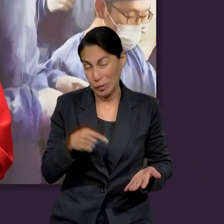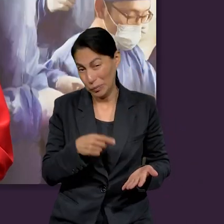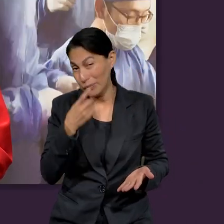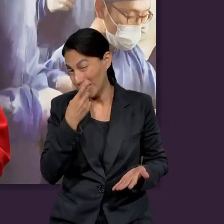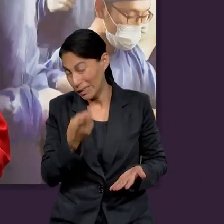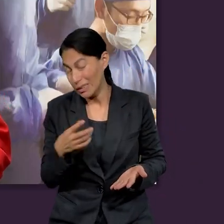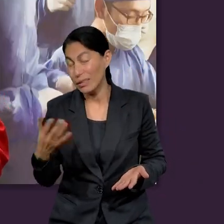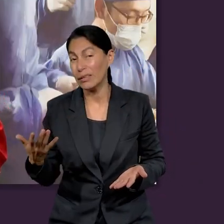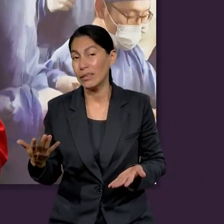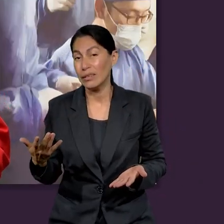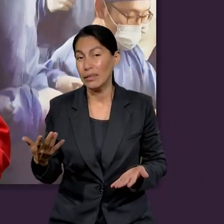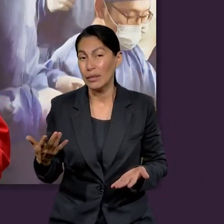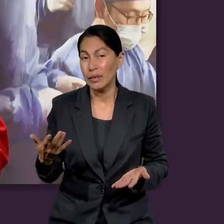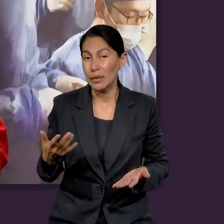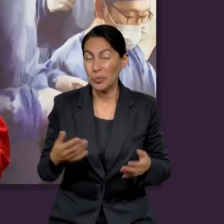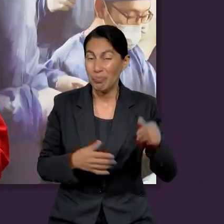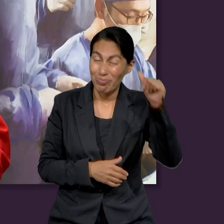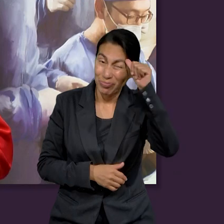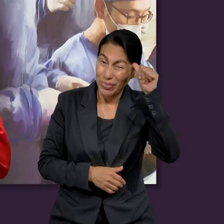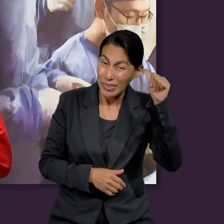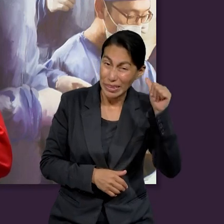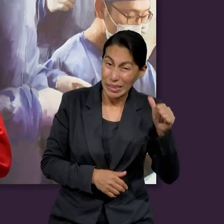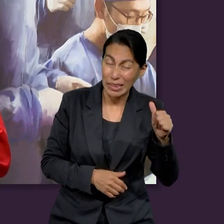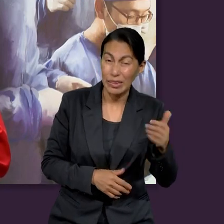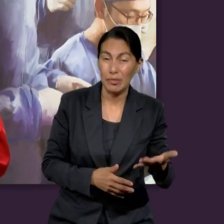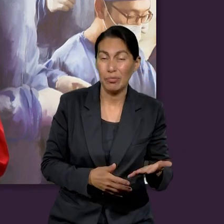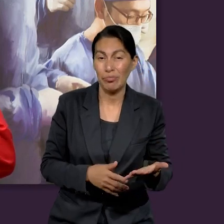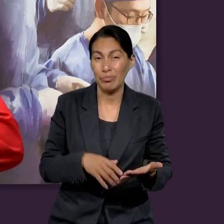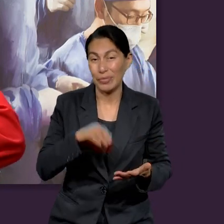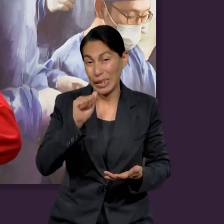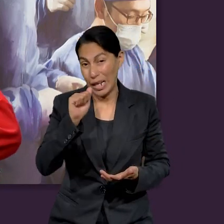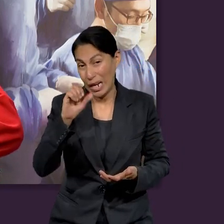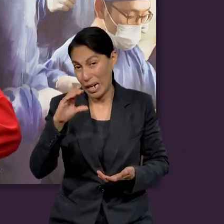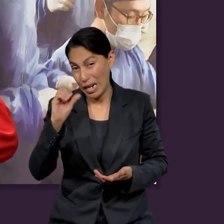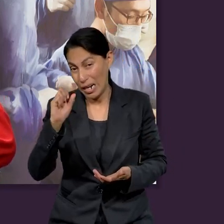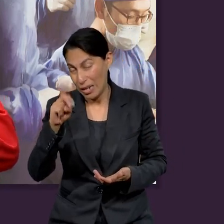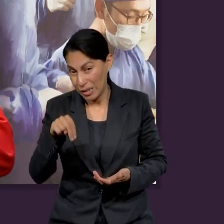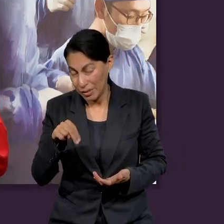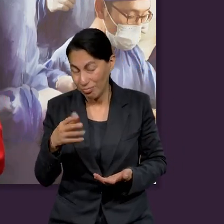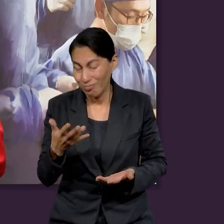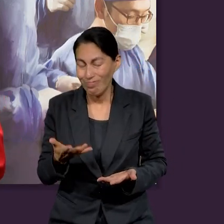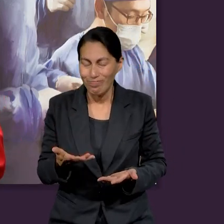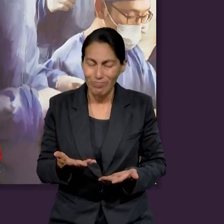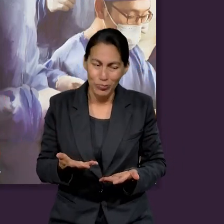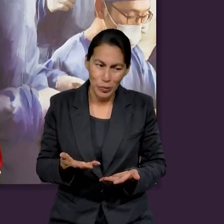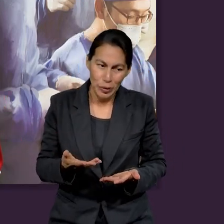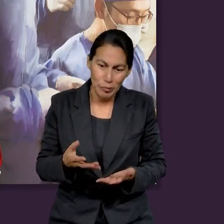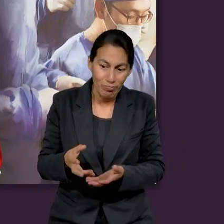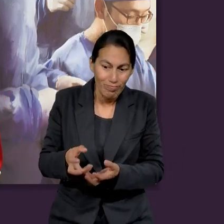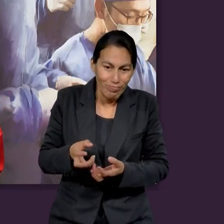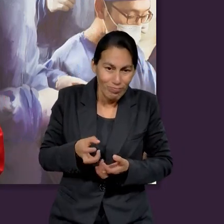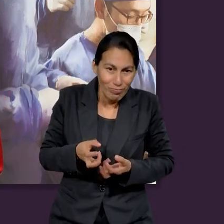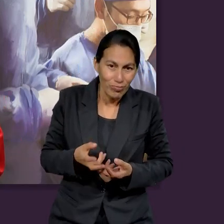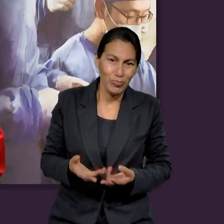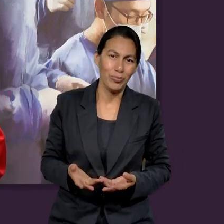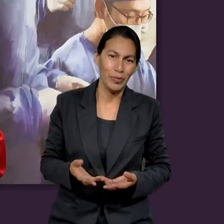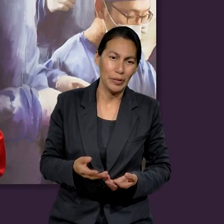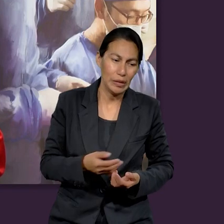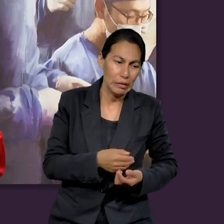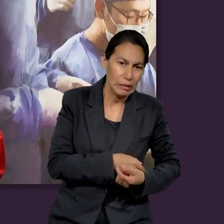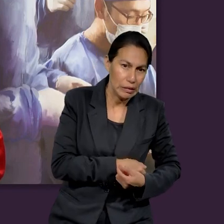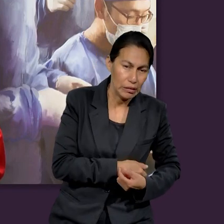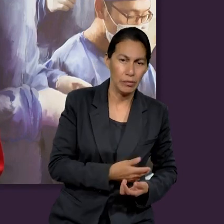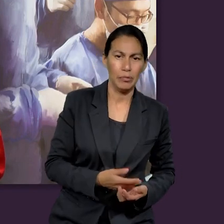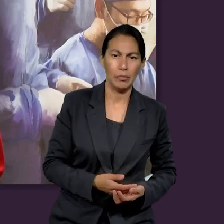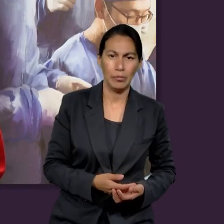Bien, claramente vemos que el pecado de Acán, pastor, y los que nos están